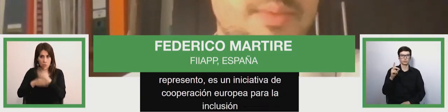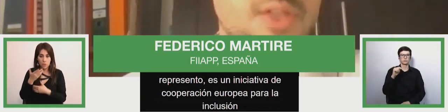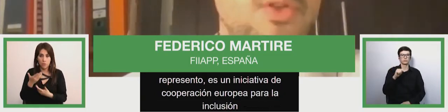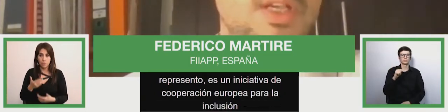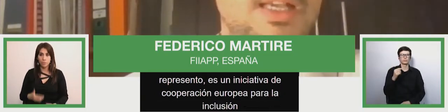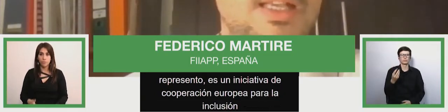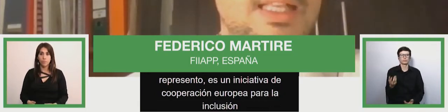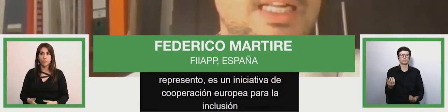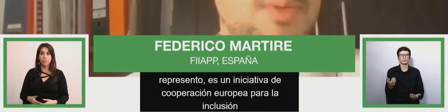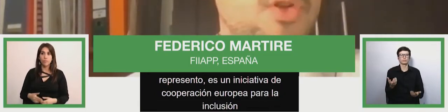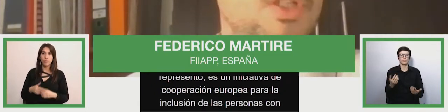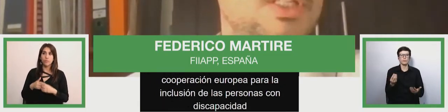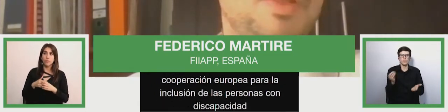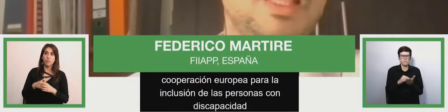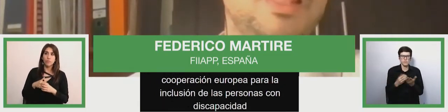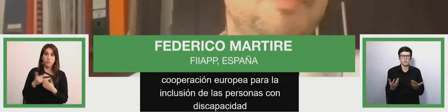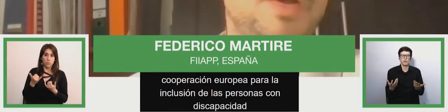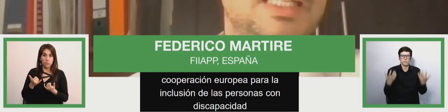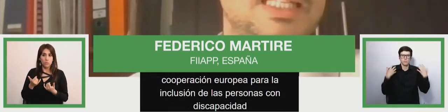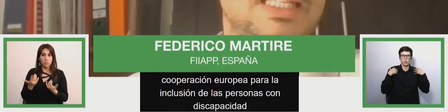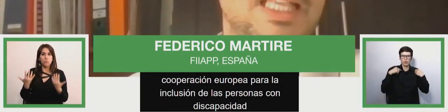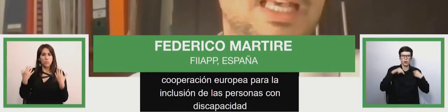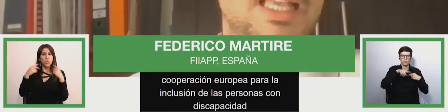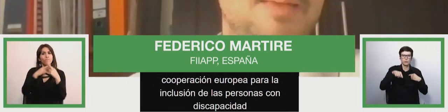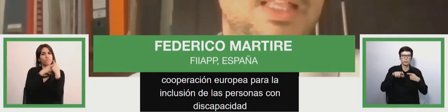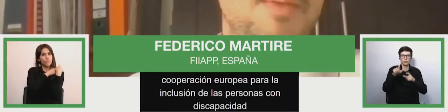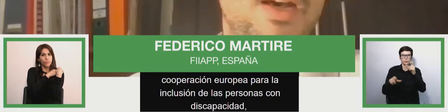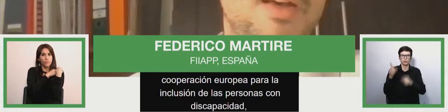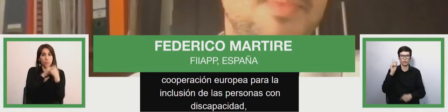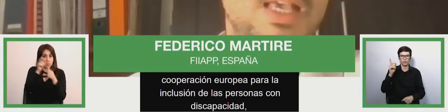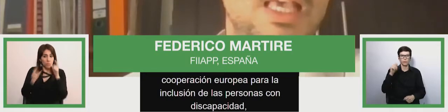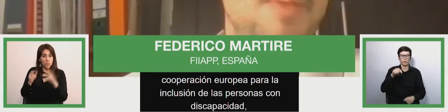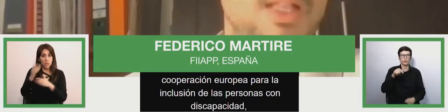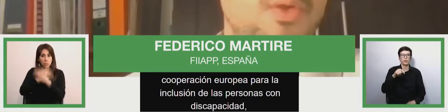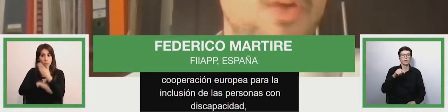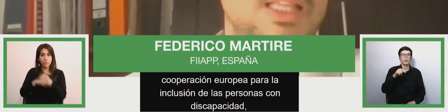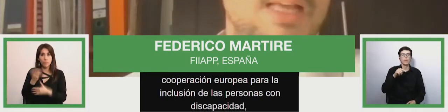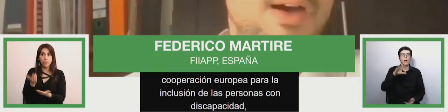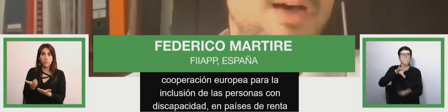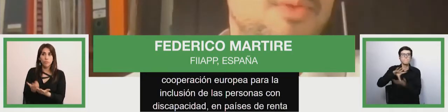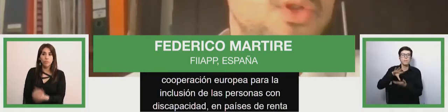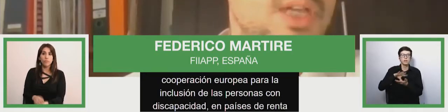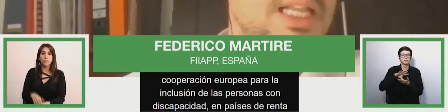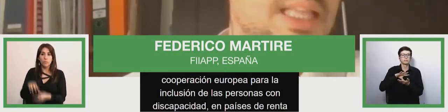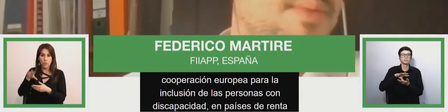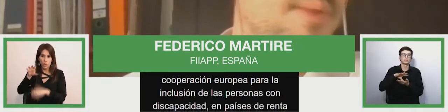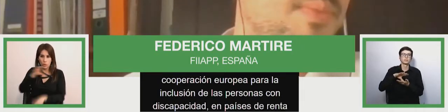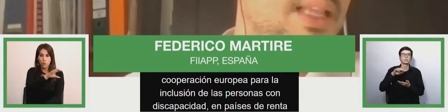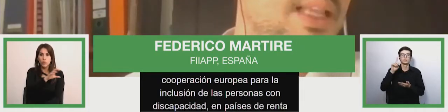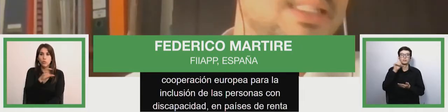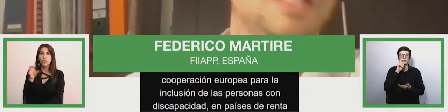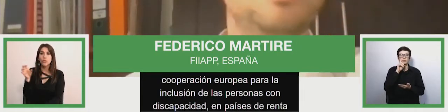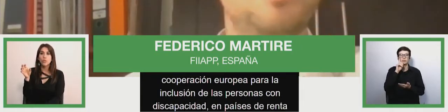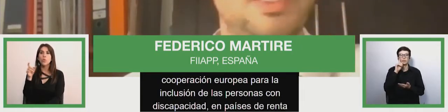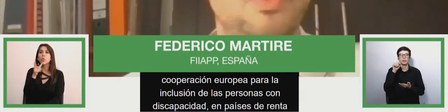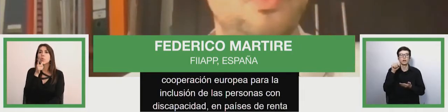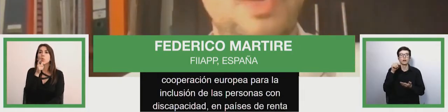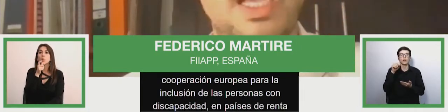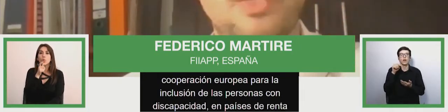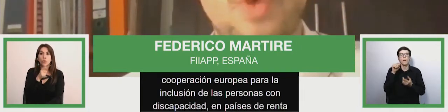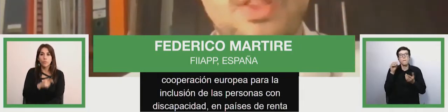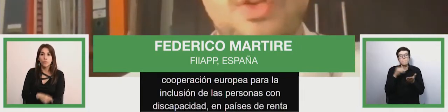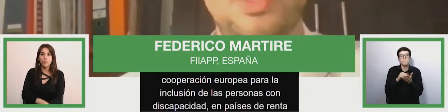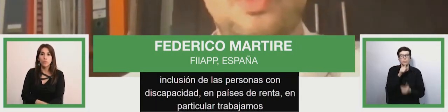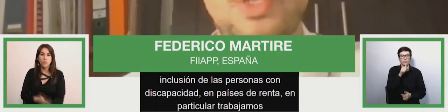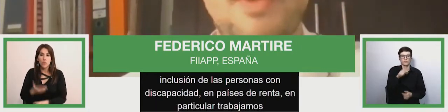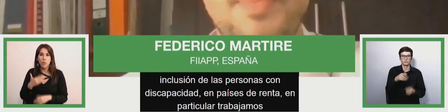empoderamiento de las personas con discapacidad en países de renta media y baja. En particular, trabajamos el tema de las datas para una